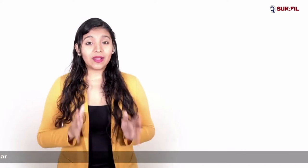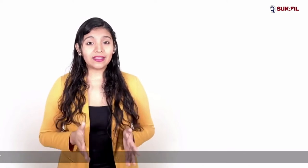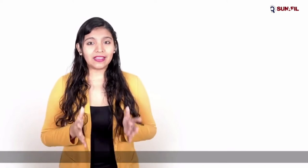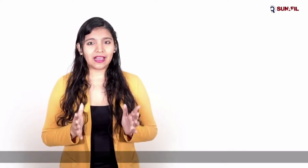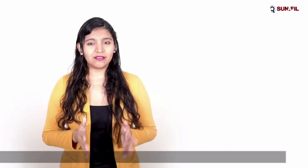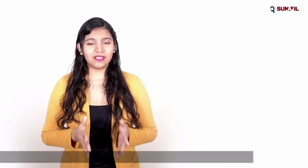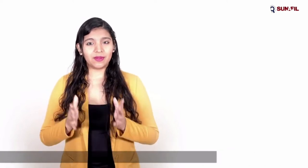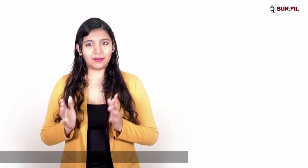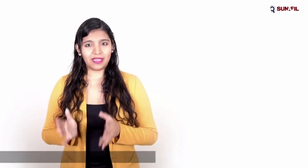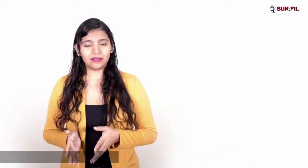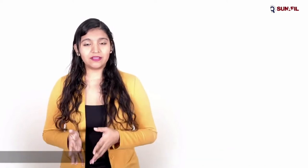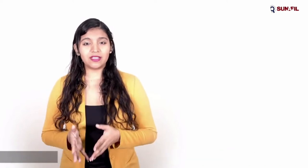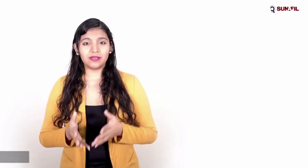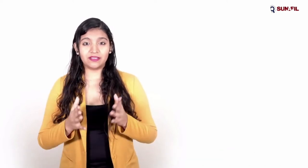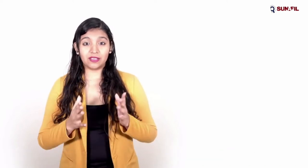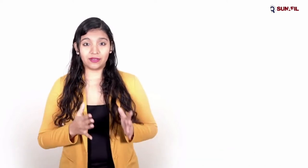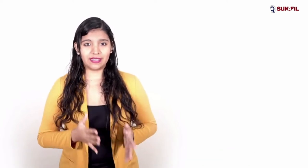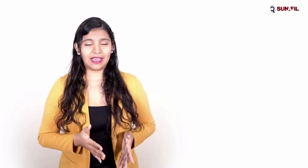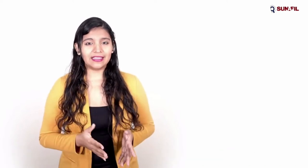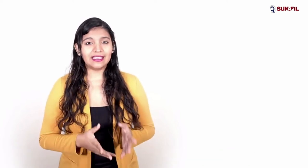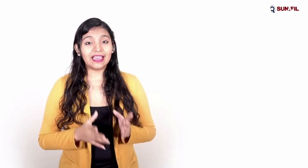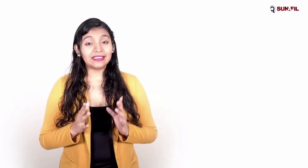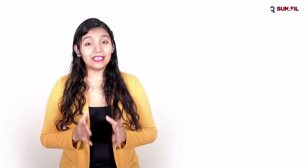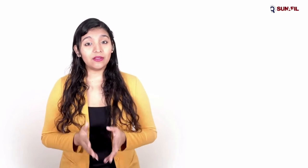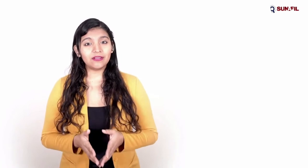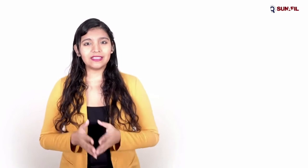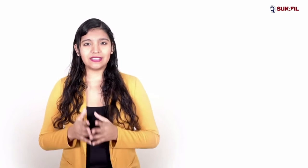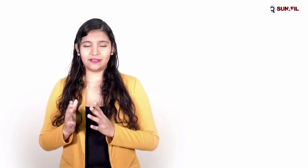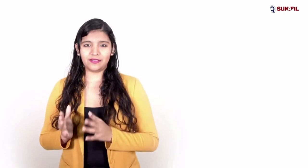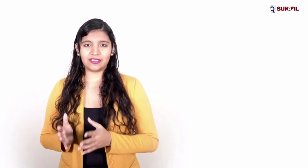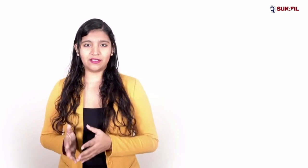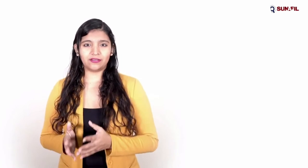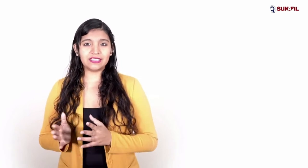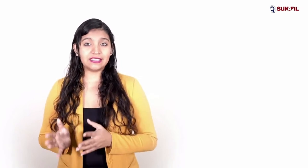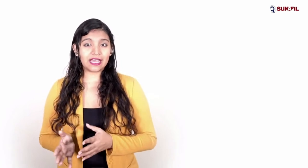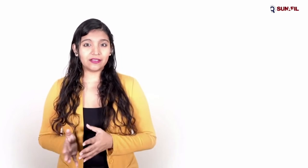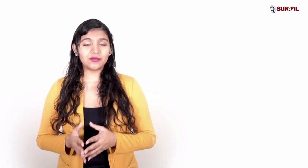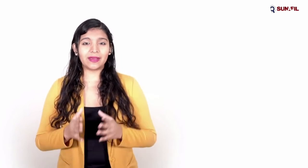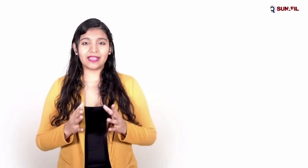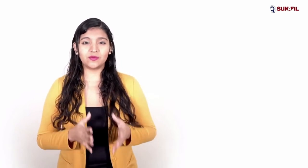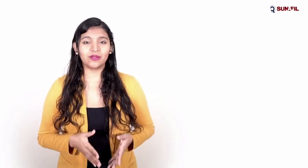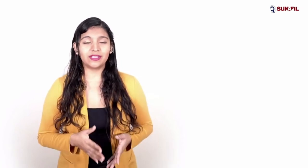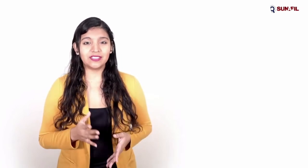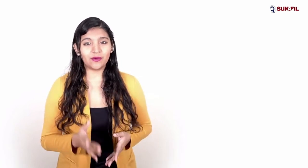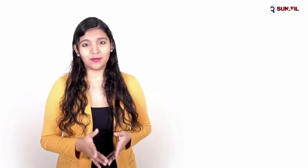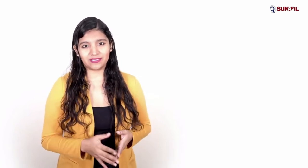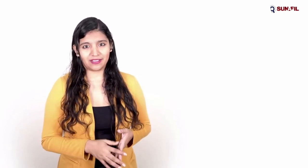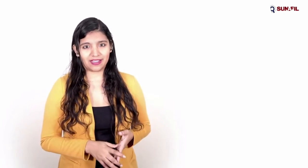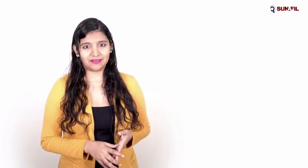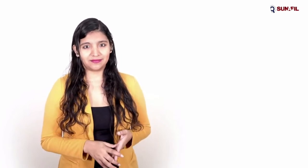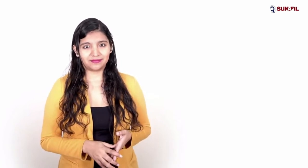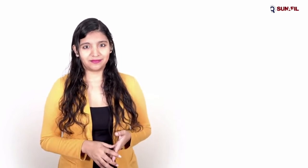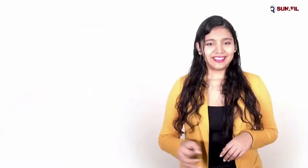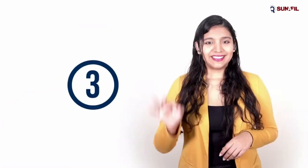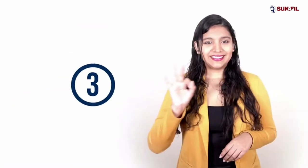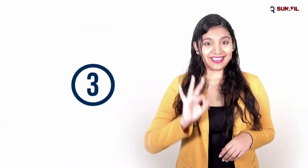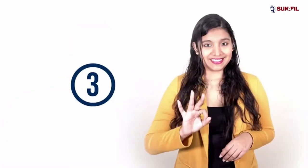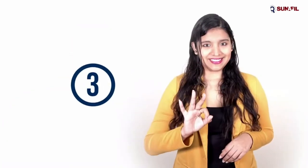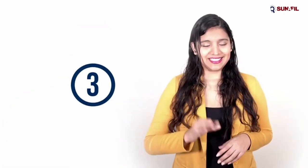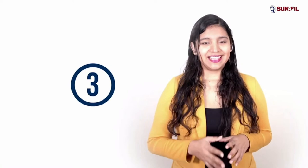Recuerda entregar los implementos de bioseguridad y artículos de desinfección necesarios para su protección personal.